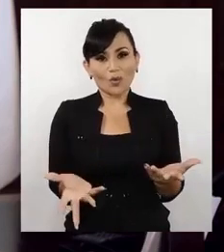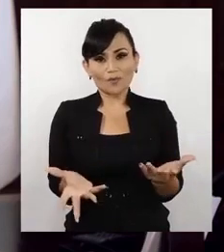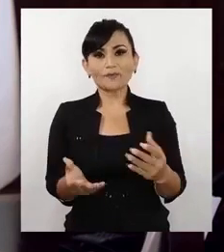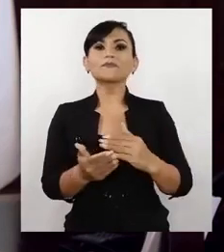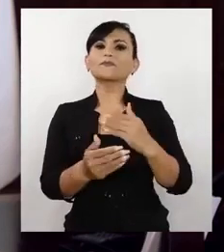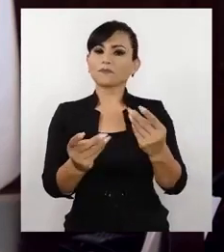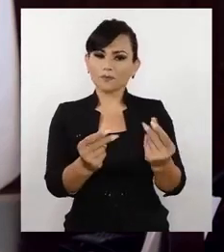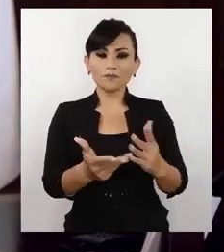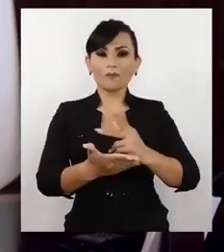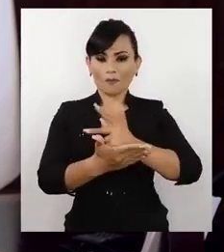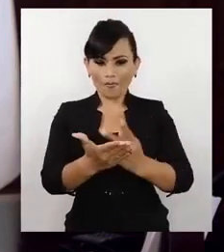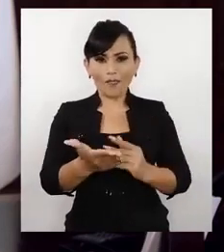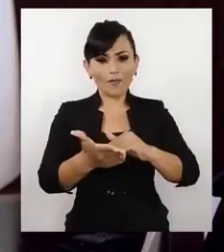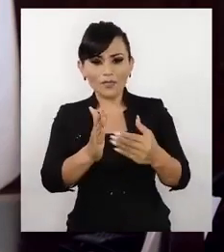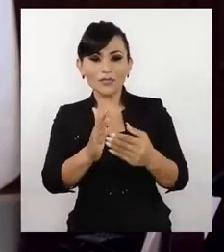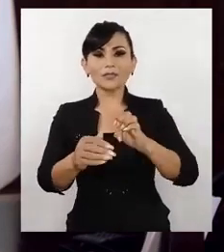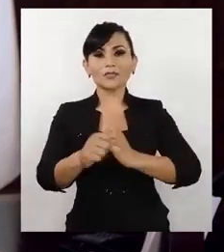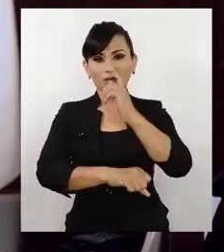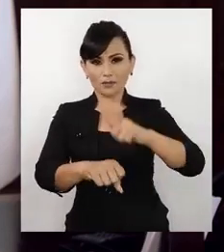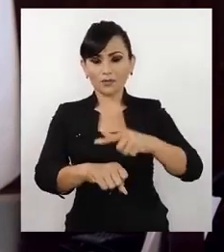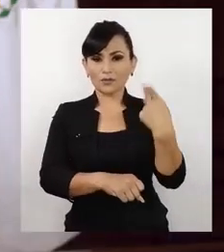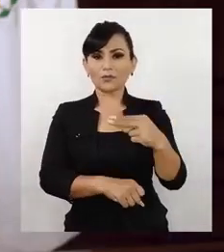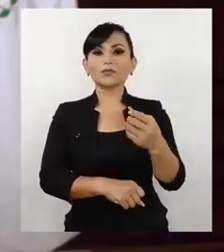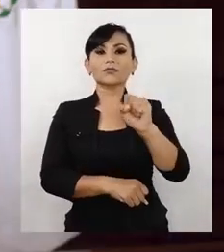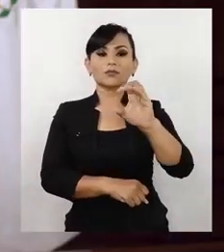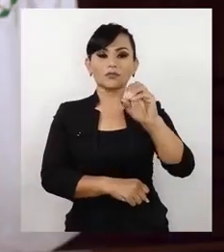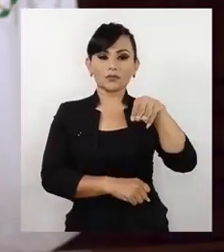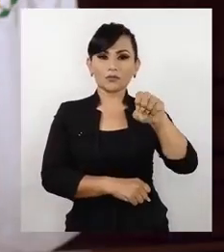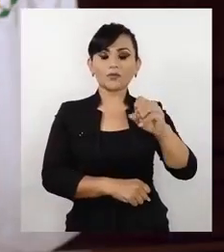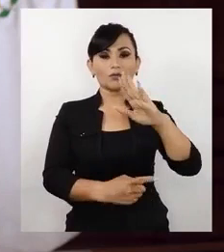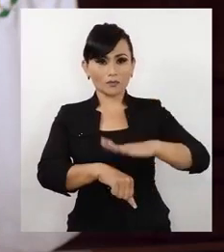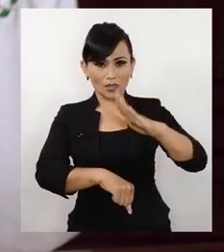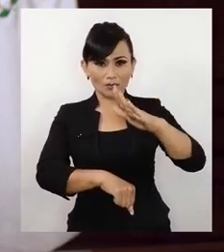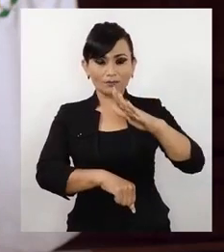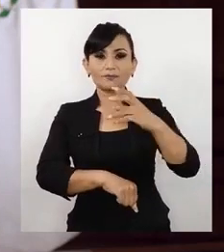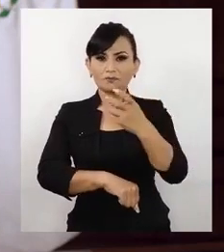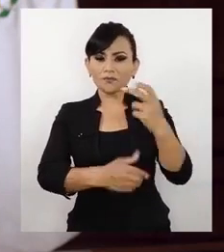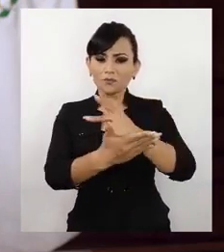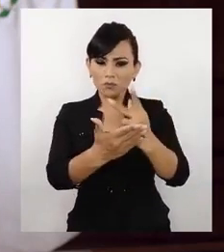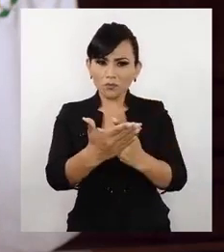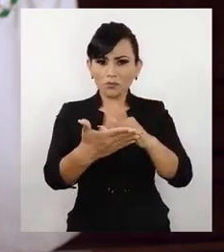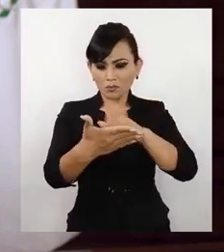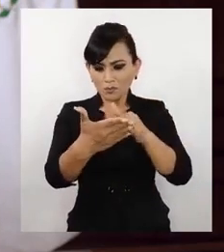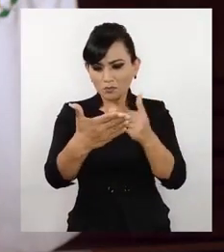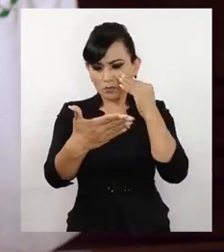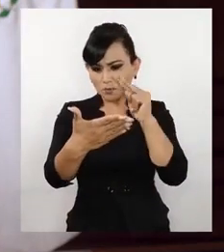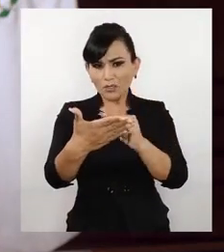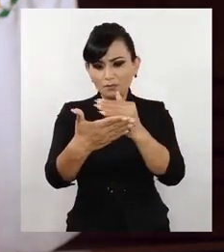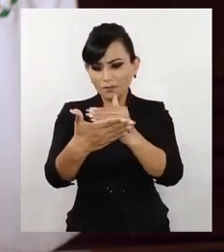tolerancia durante la temporada invernal. Pondremos en marcha la estrategia estatal